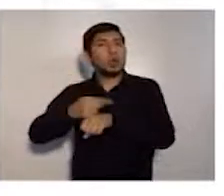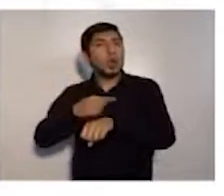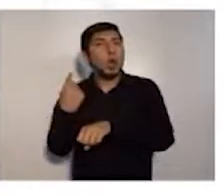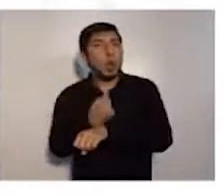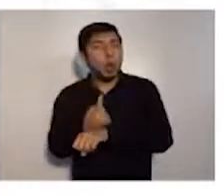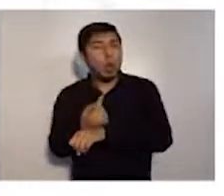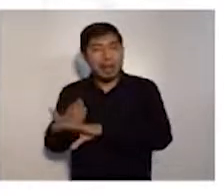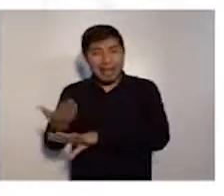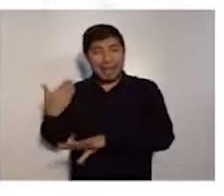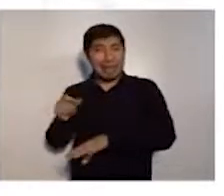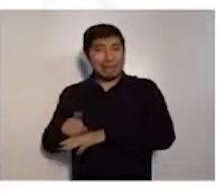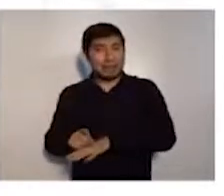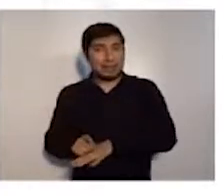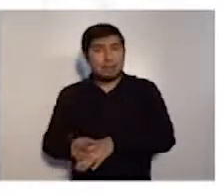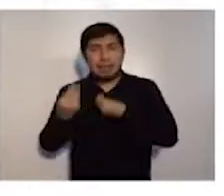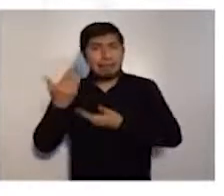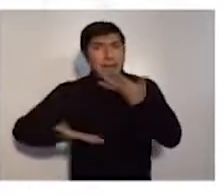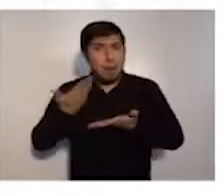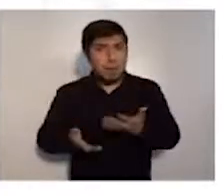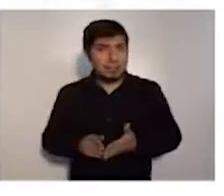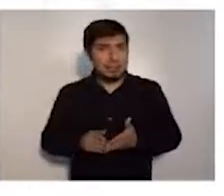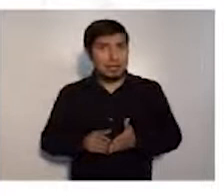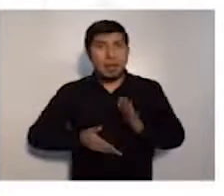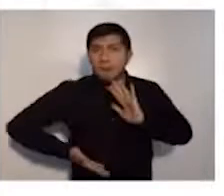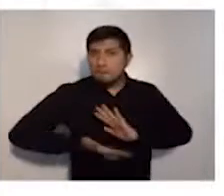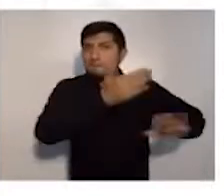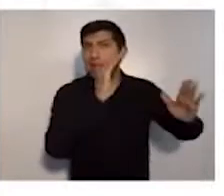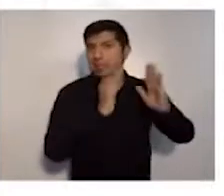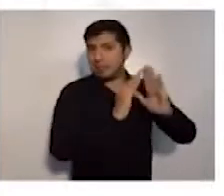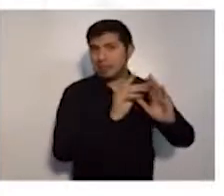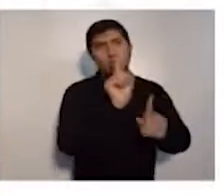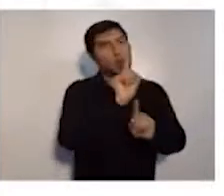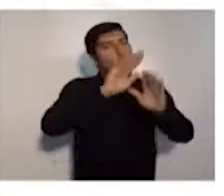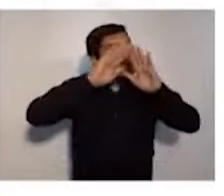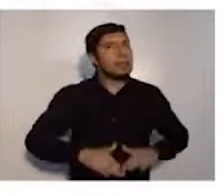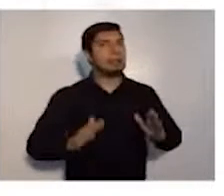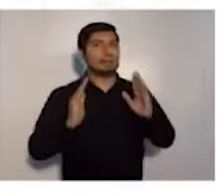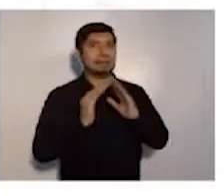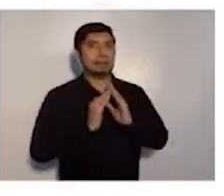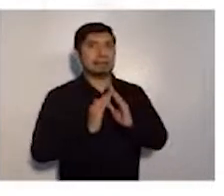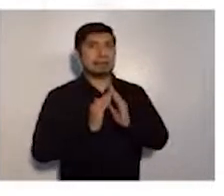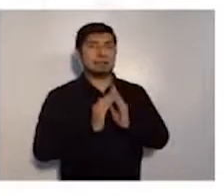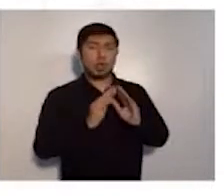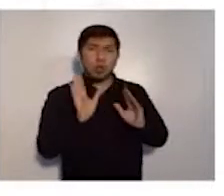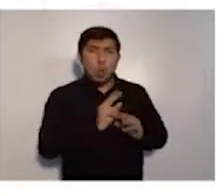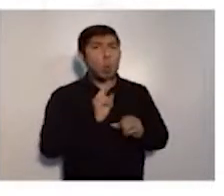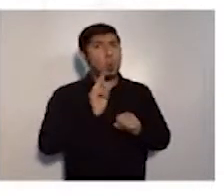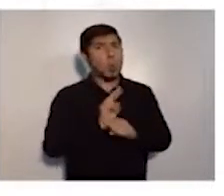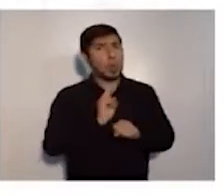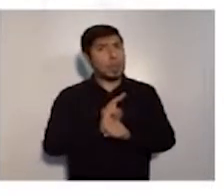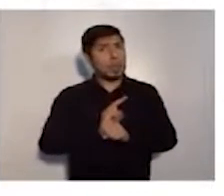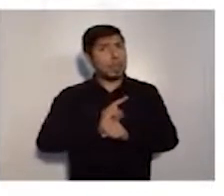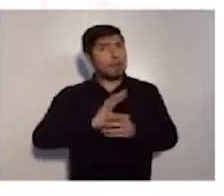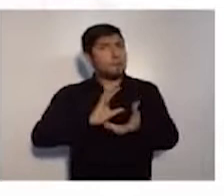¿Qué debe hacer un contacto estrecho? No salir del hogar. Cumplir todas las medidas de cuidado dentro del domicilio,